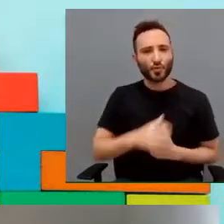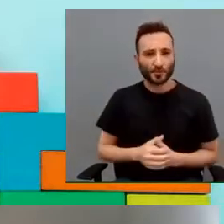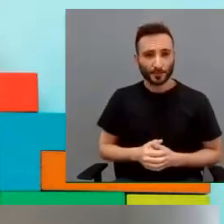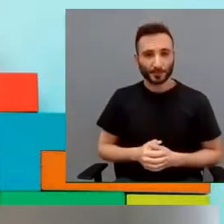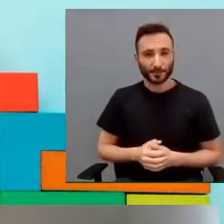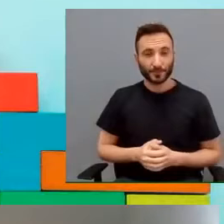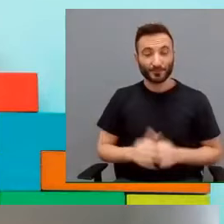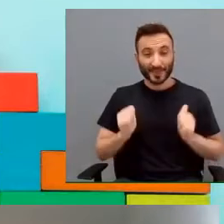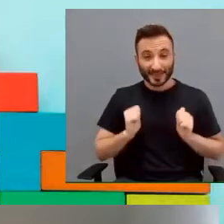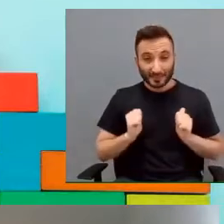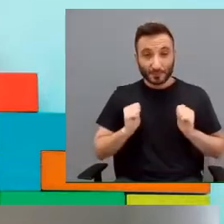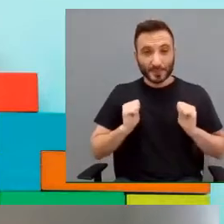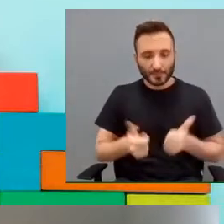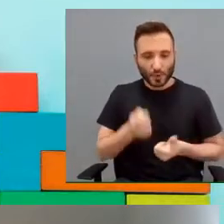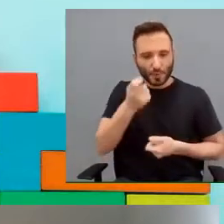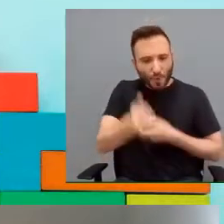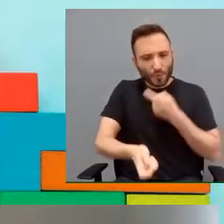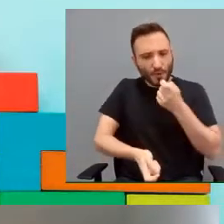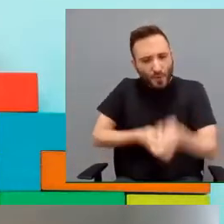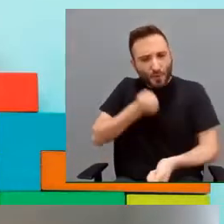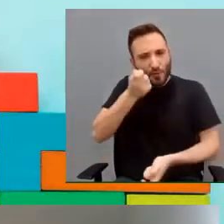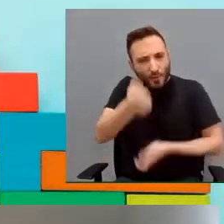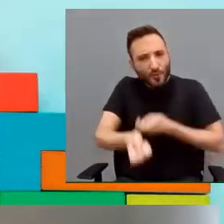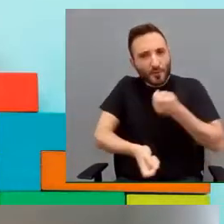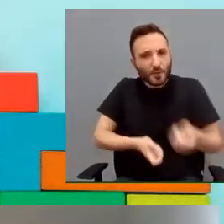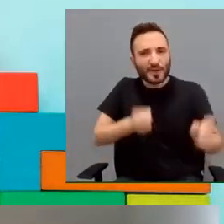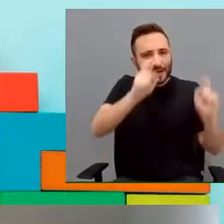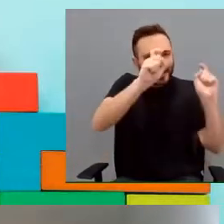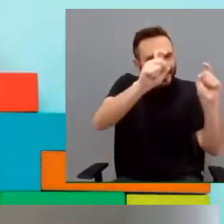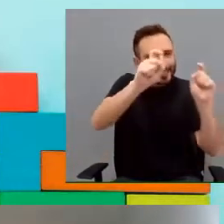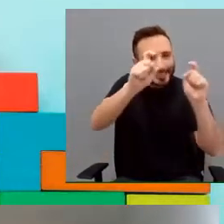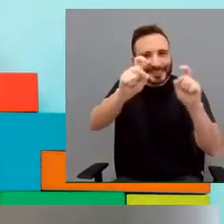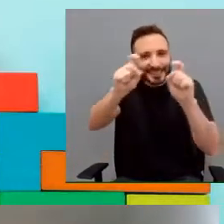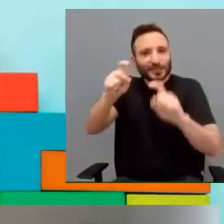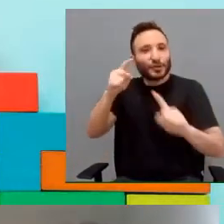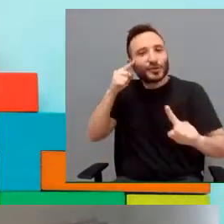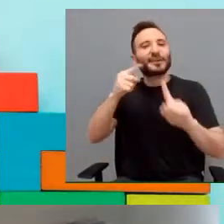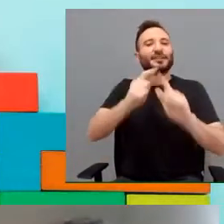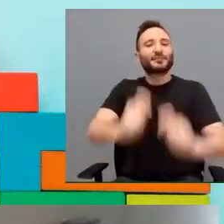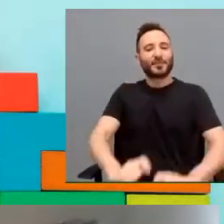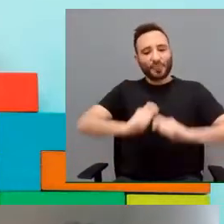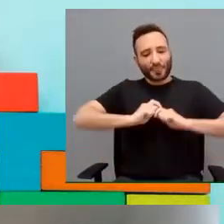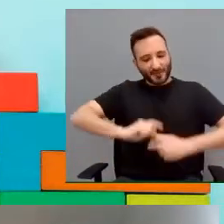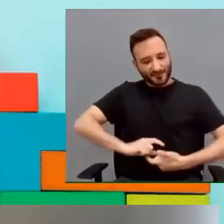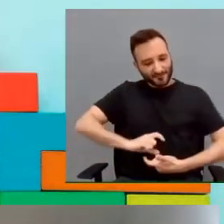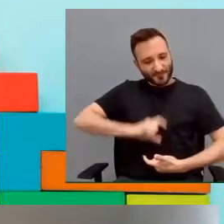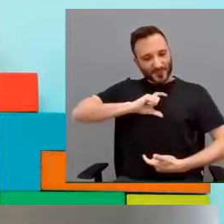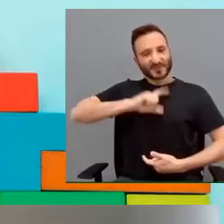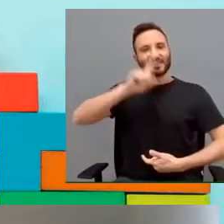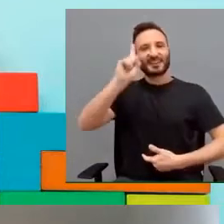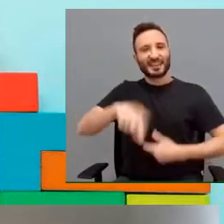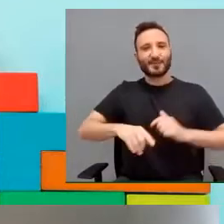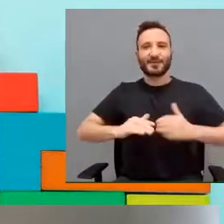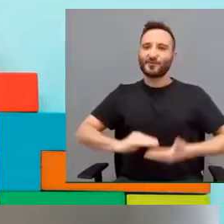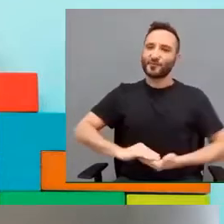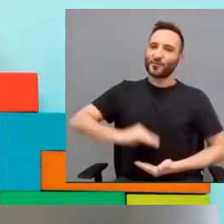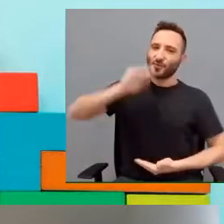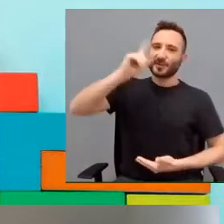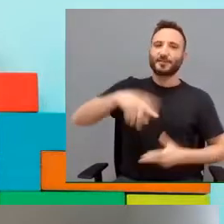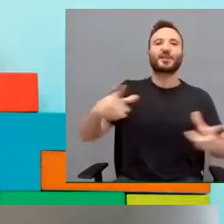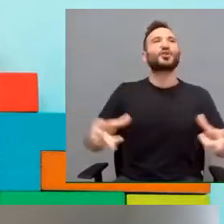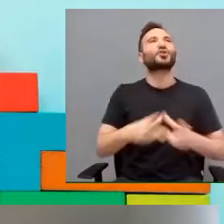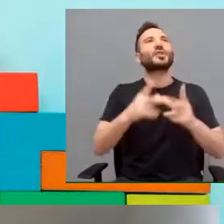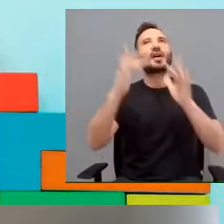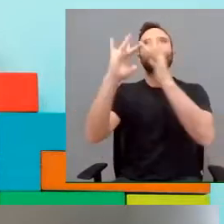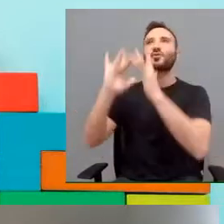píldoras maravillosas que les hacen crecer y les hacen estar en sociedad y en contacto con todos, como son las